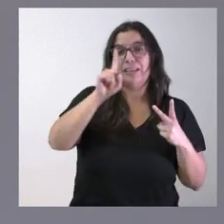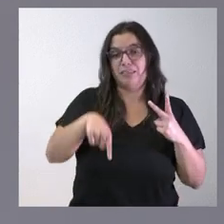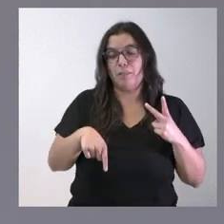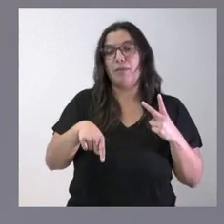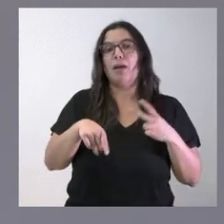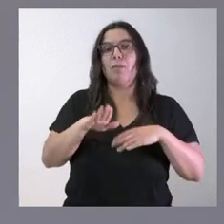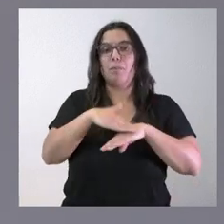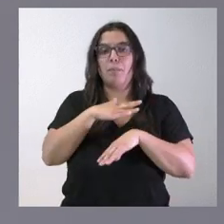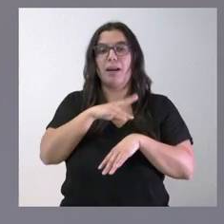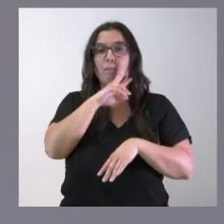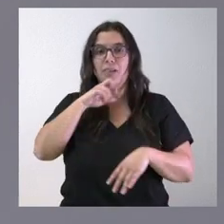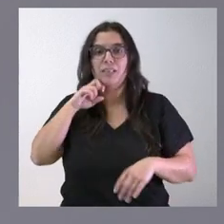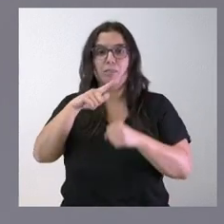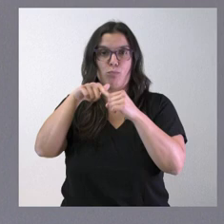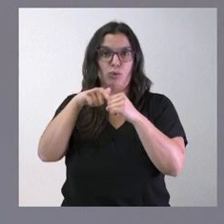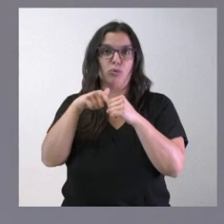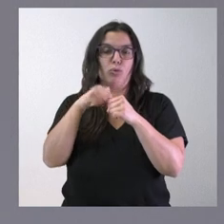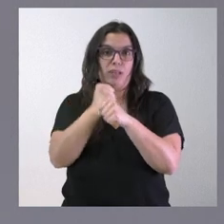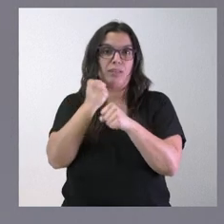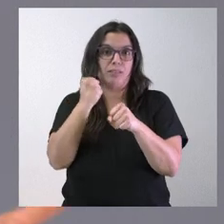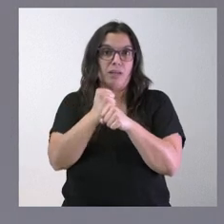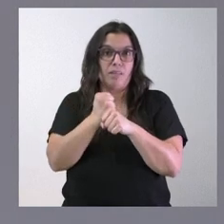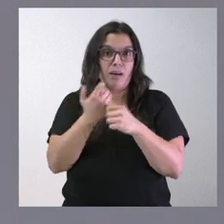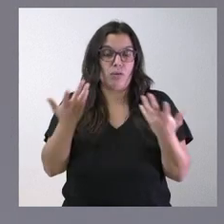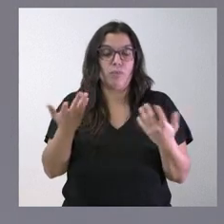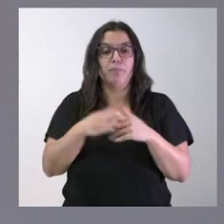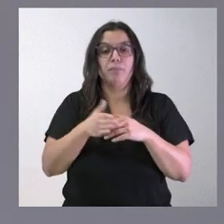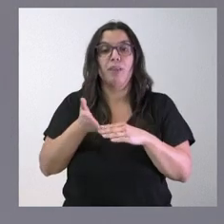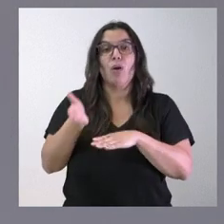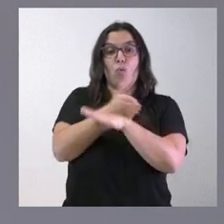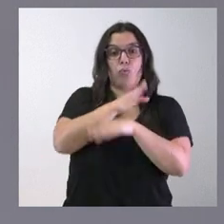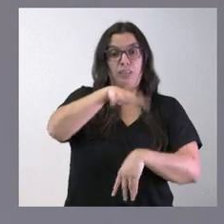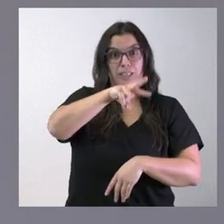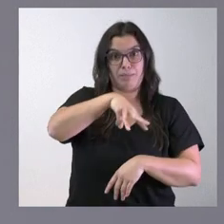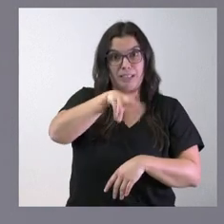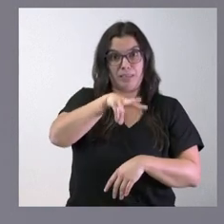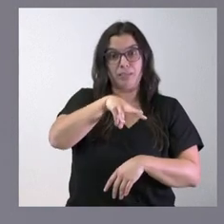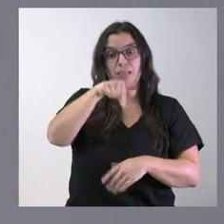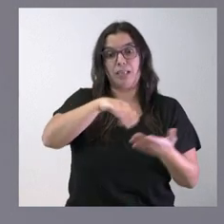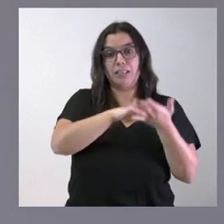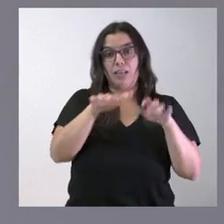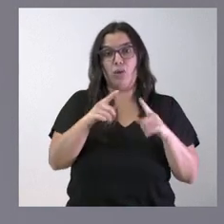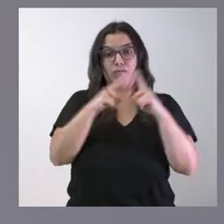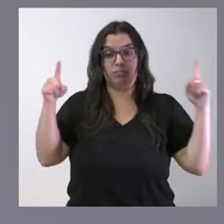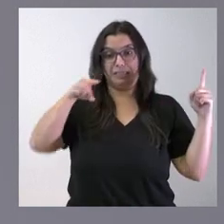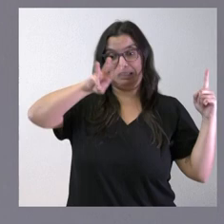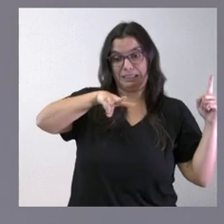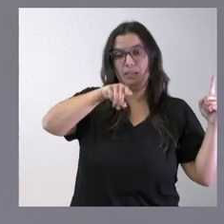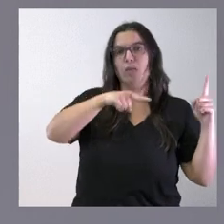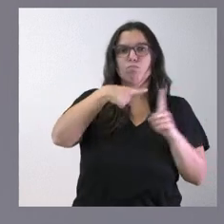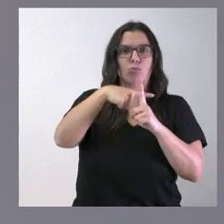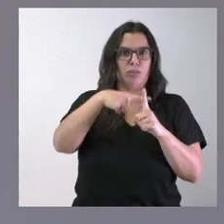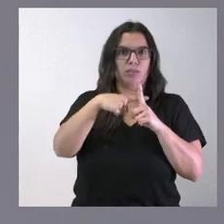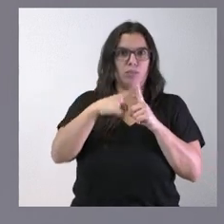mantenimiento de los puestos de trabajo. El trimestre anterior, en el caso de Castilla y León, fue especialmente positivo, como ustedes